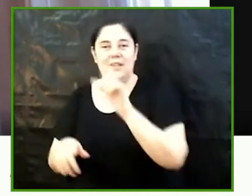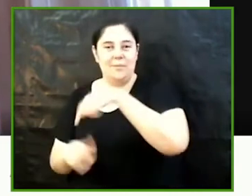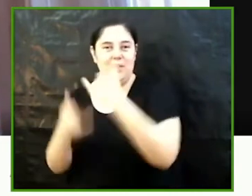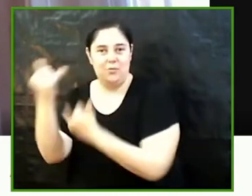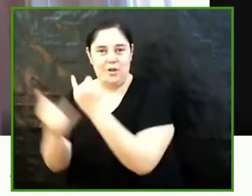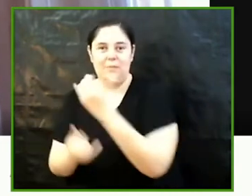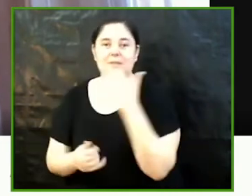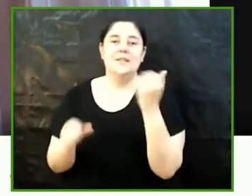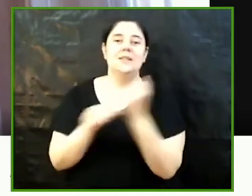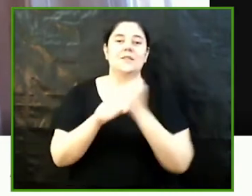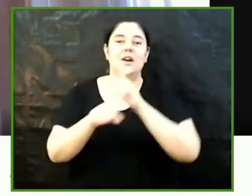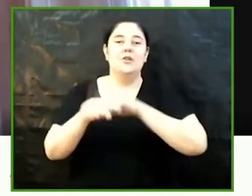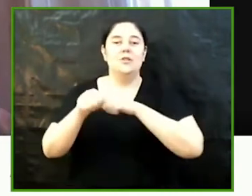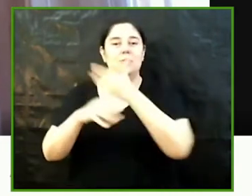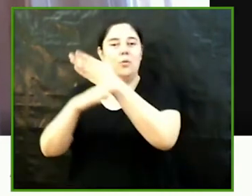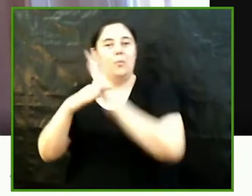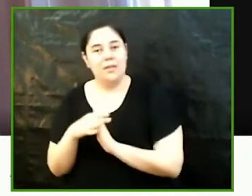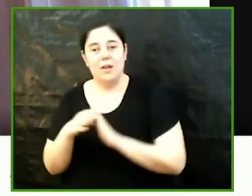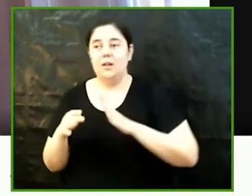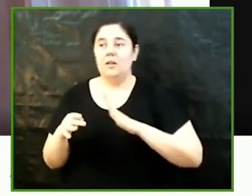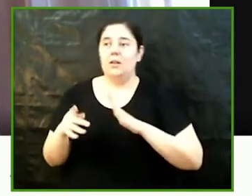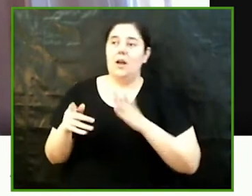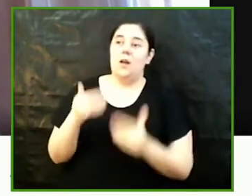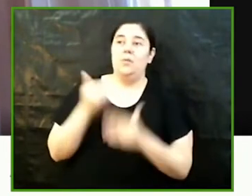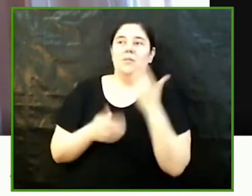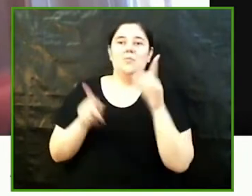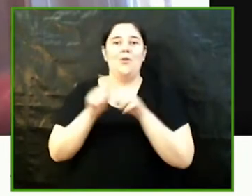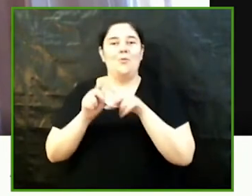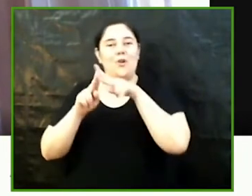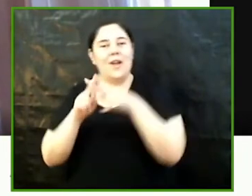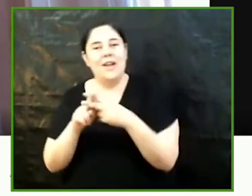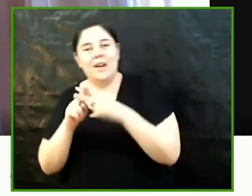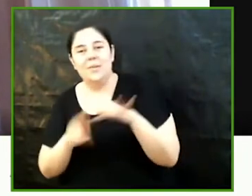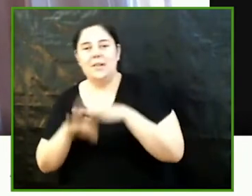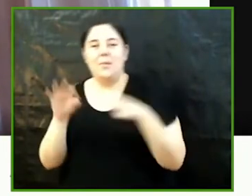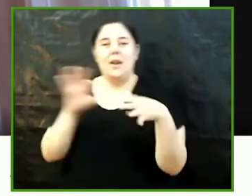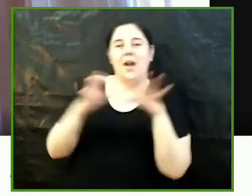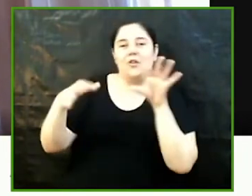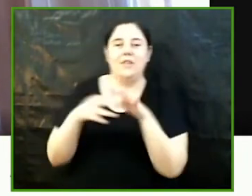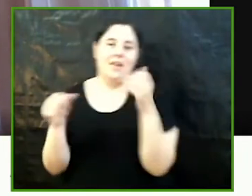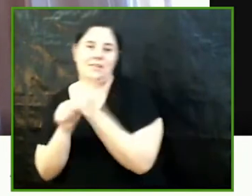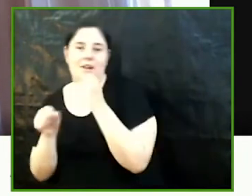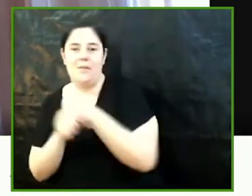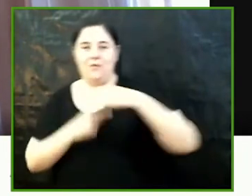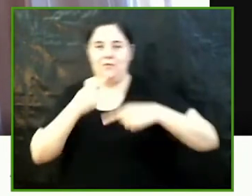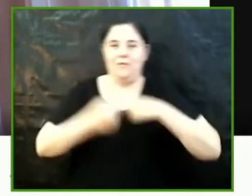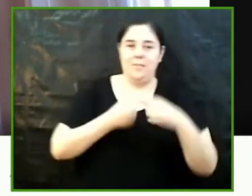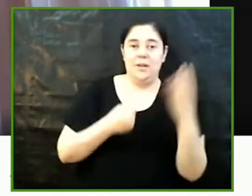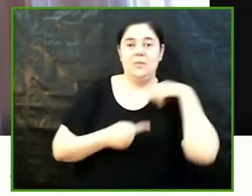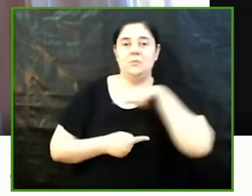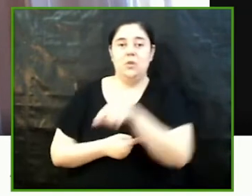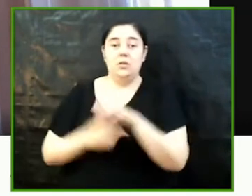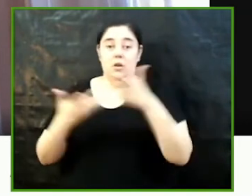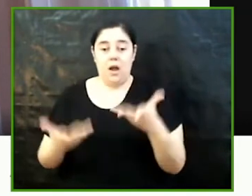parcial es cierto que en un principio se presentó como una herramienta para conciliar la esfera laboral con la esfera familiar y es por ello que se ha